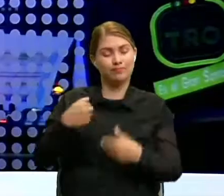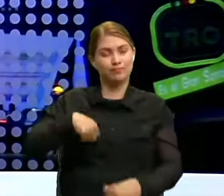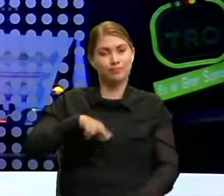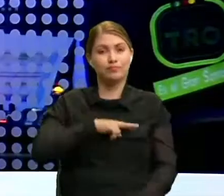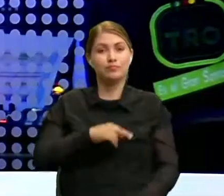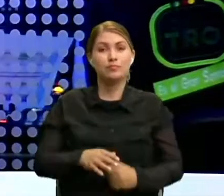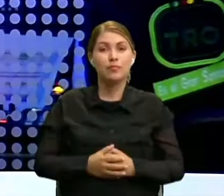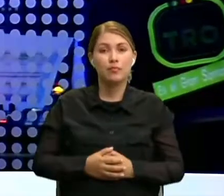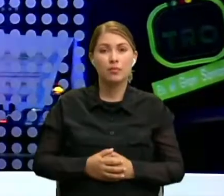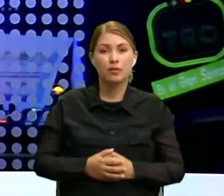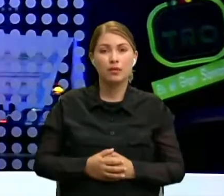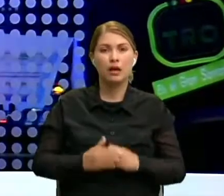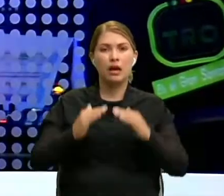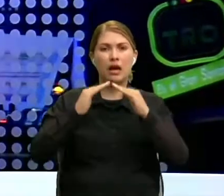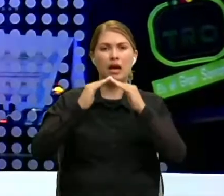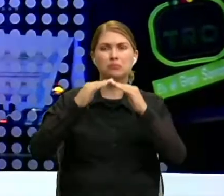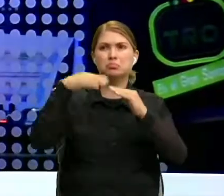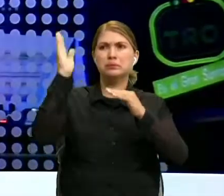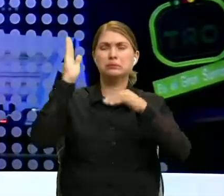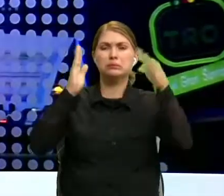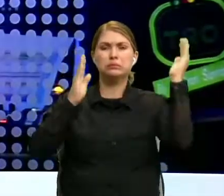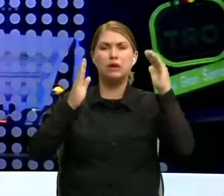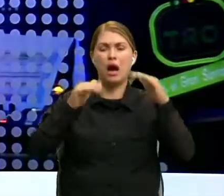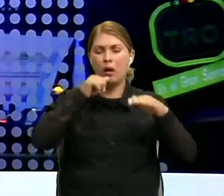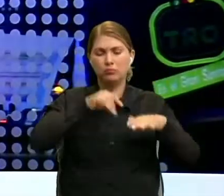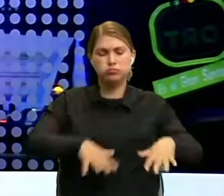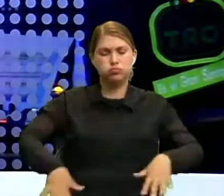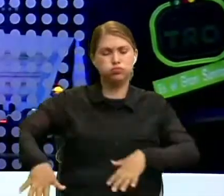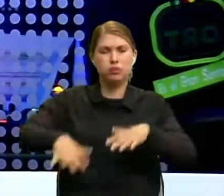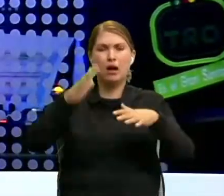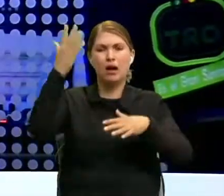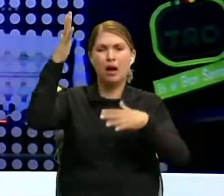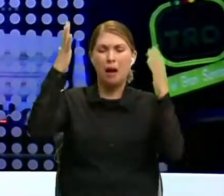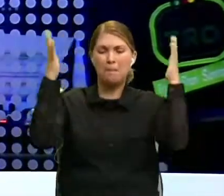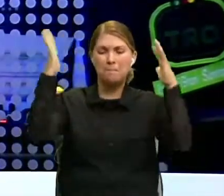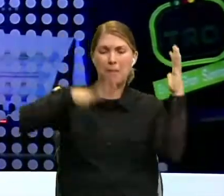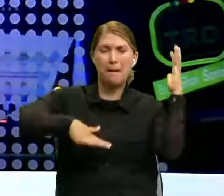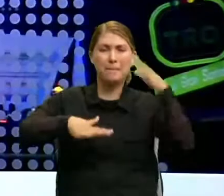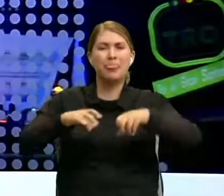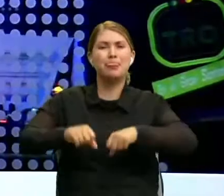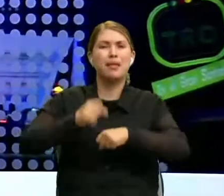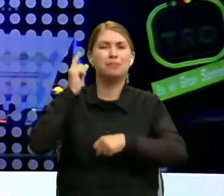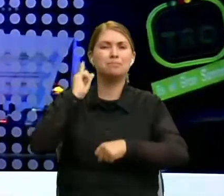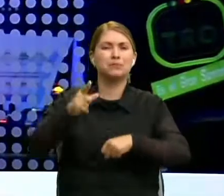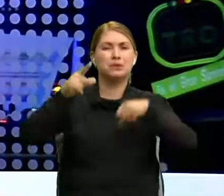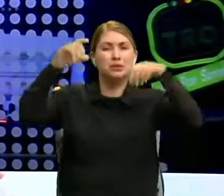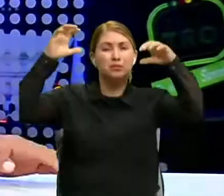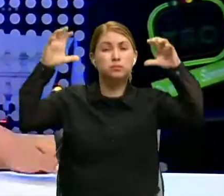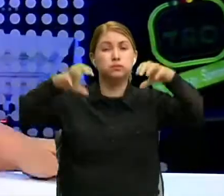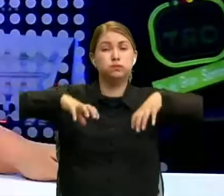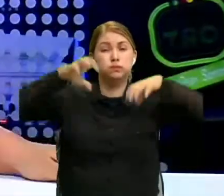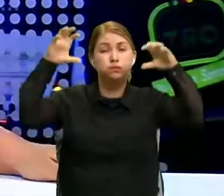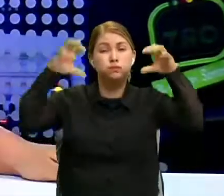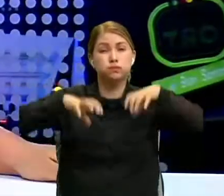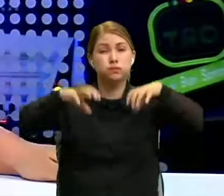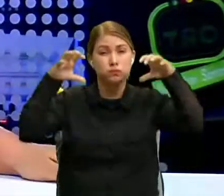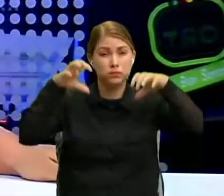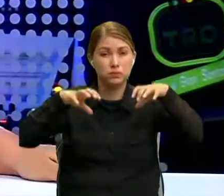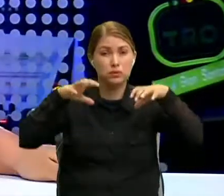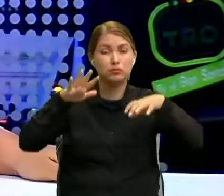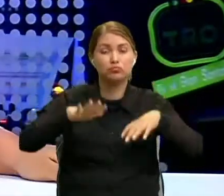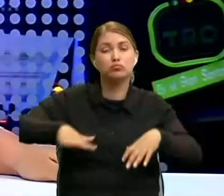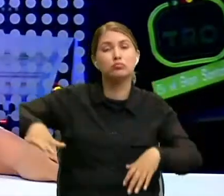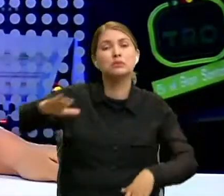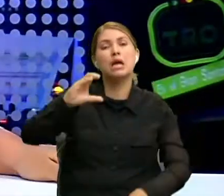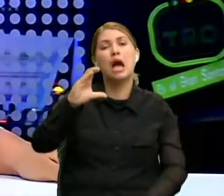Casas desechadas, inundaciones y árboles derribados son algunos de los daños que han dejado los fuertes aguaceros que se han presentado en la zona